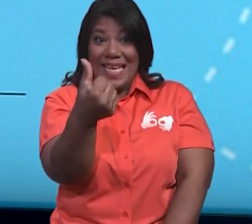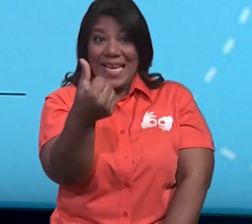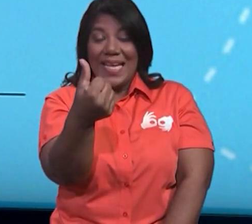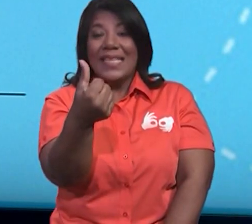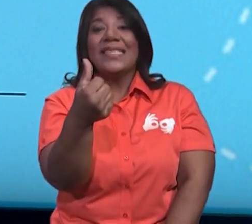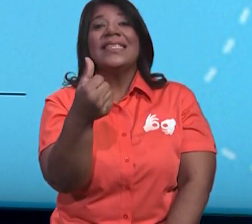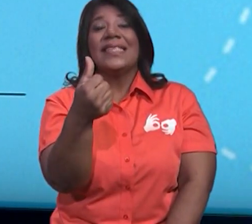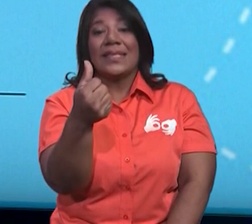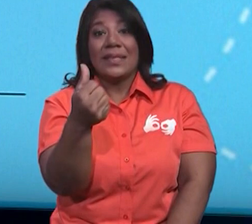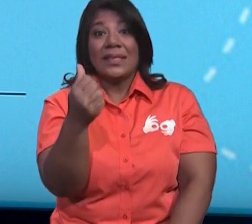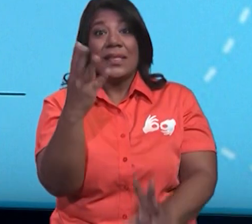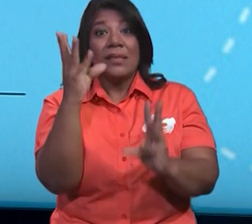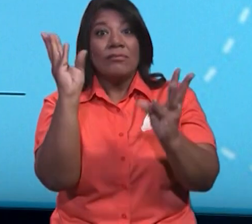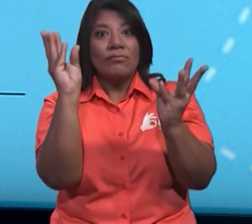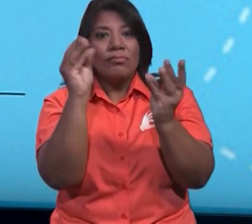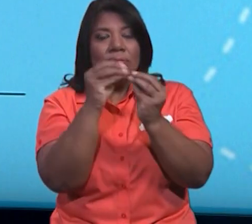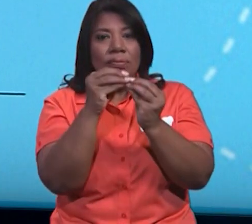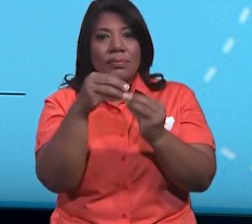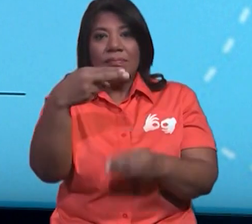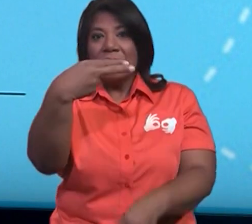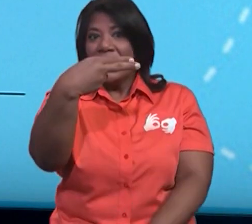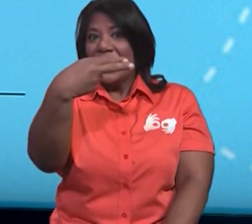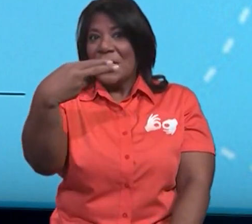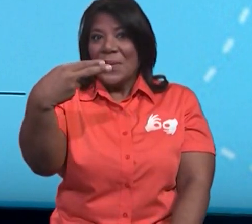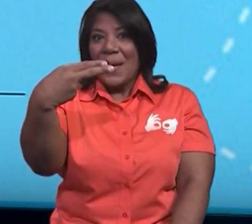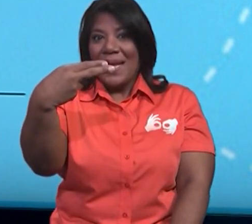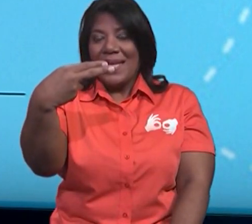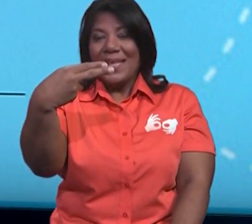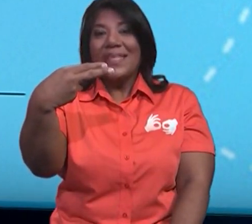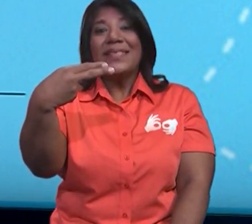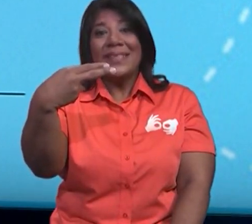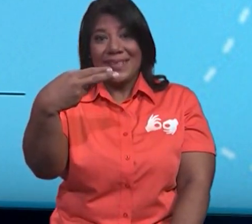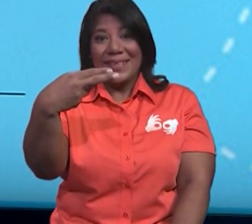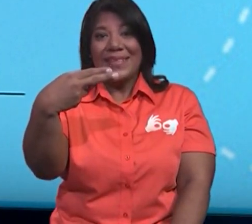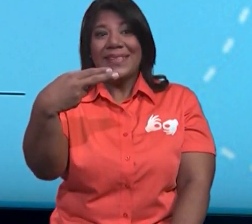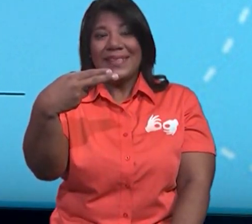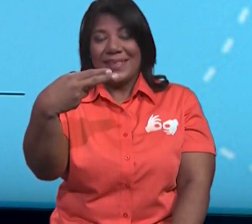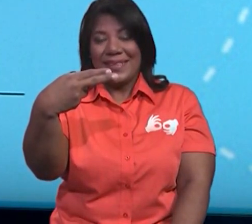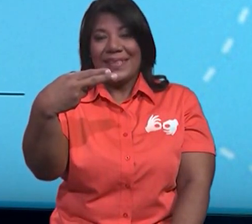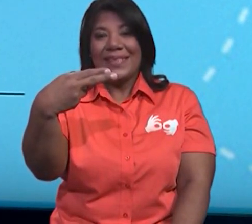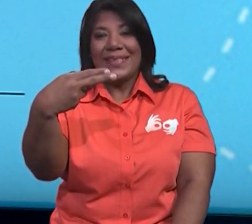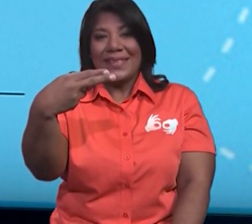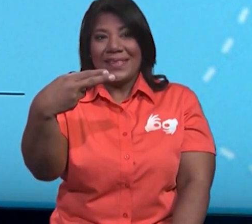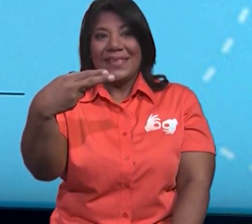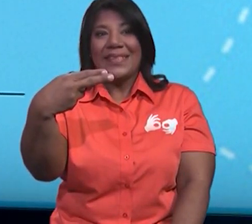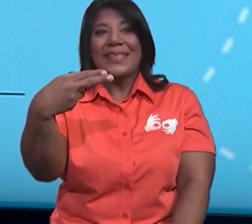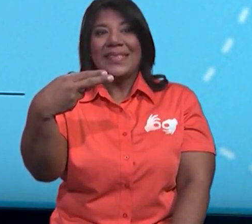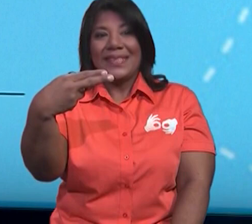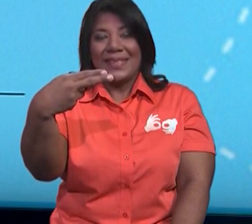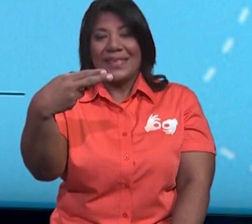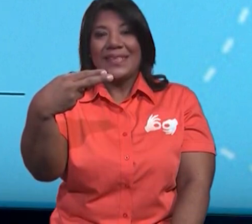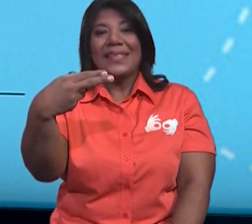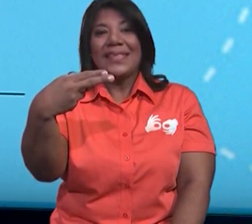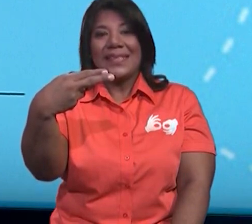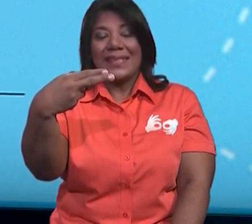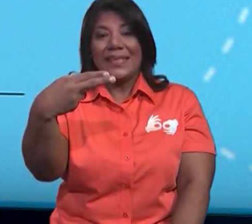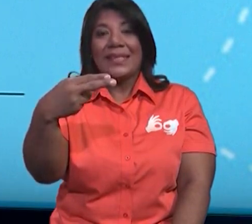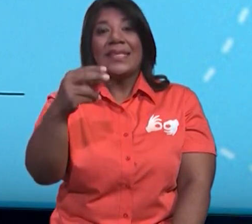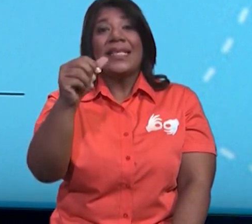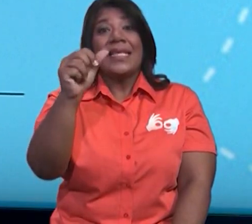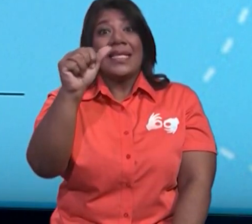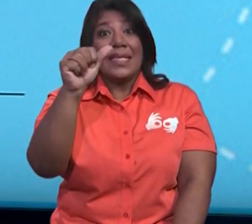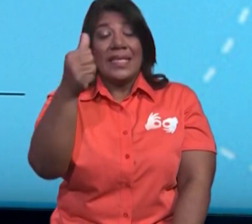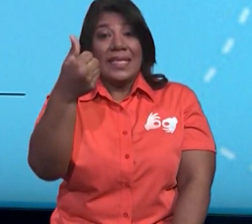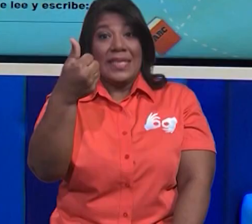Y hay entonces, en total, vamos a contarlas. Vamos a contar cuántas mariposas hay. Tenemos 10